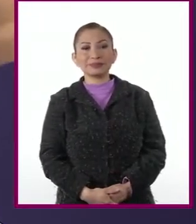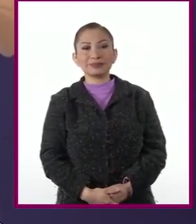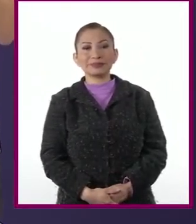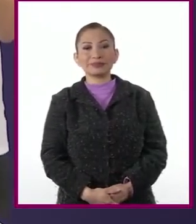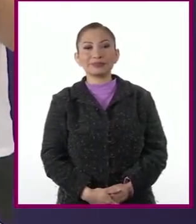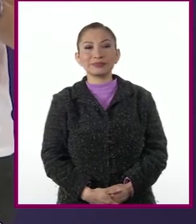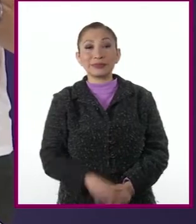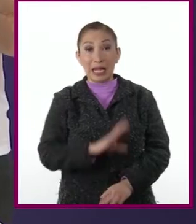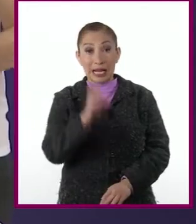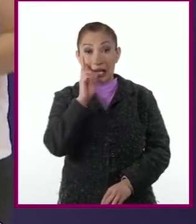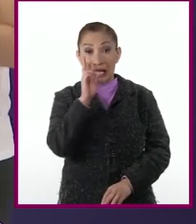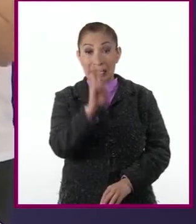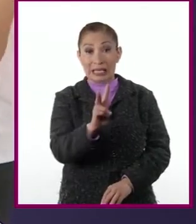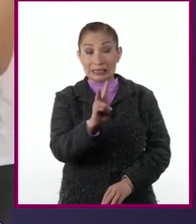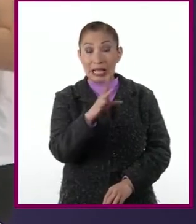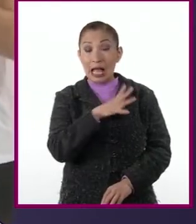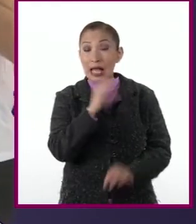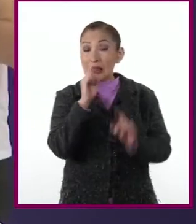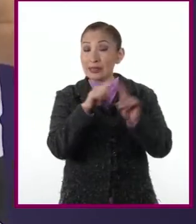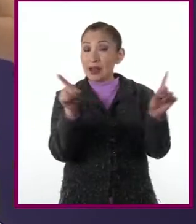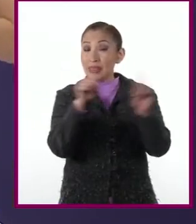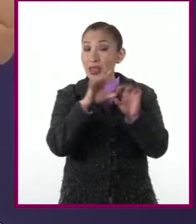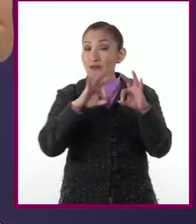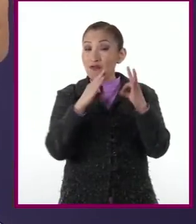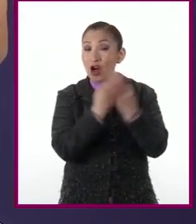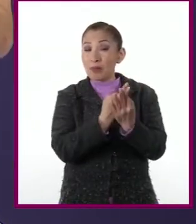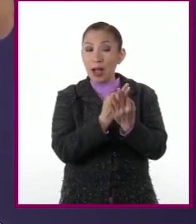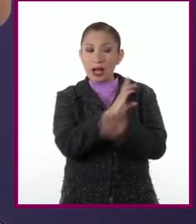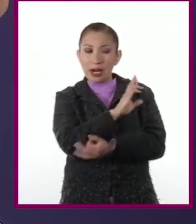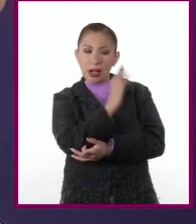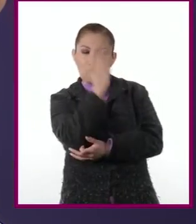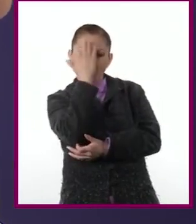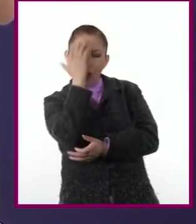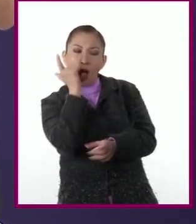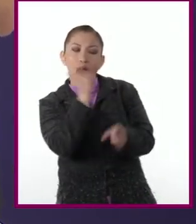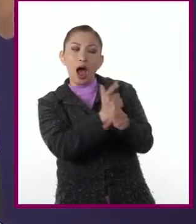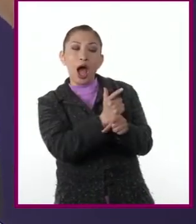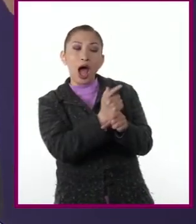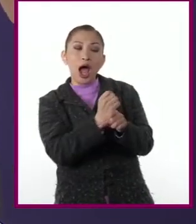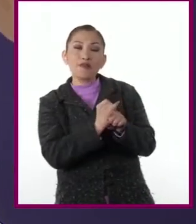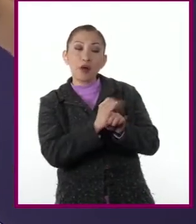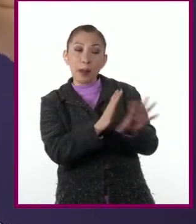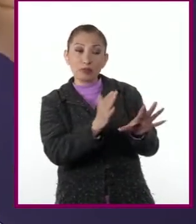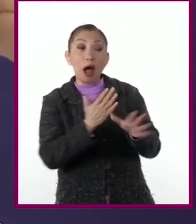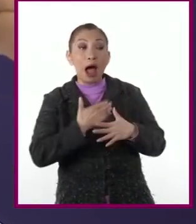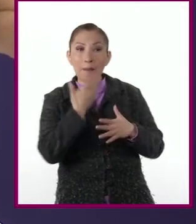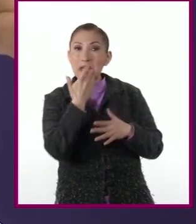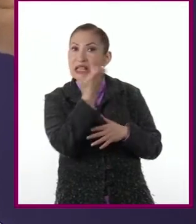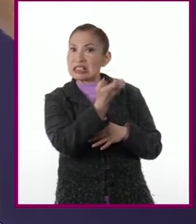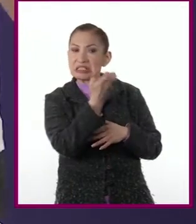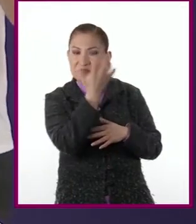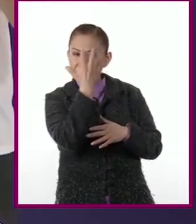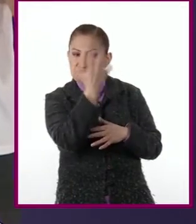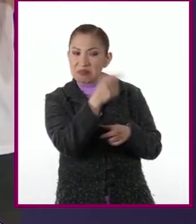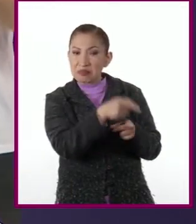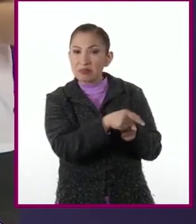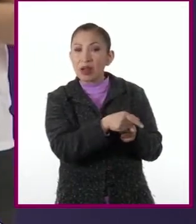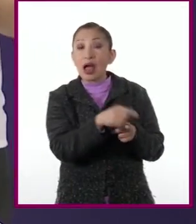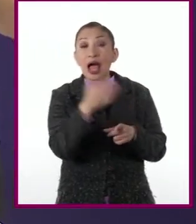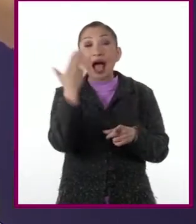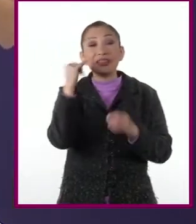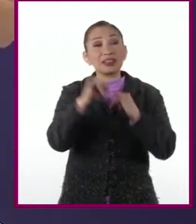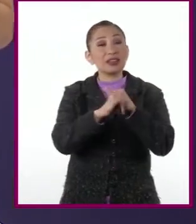Como lo han visto, hay muchas maneras de reconocer la información confiable en Internet. Antes,